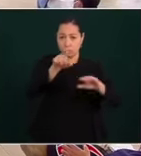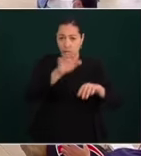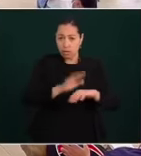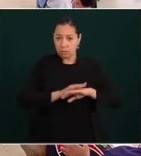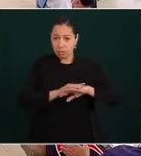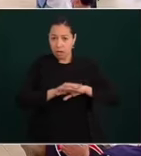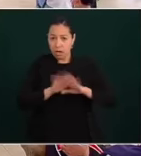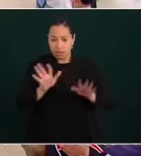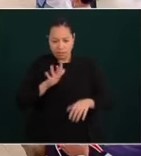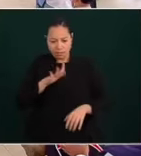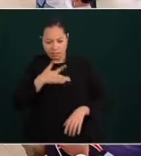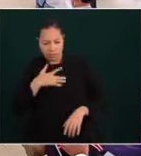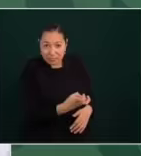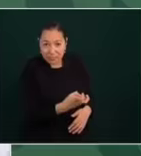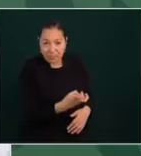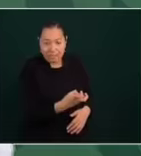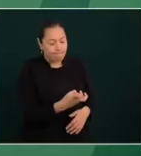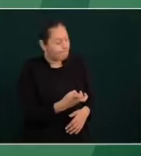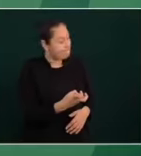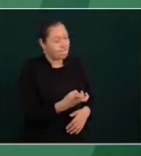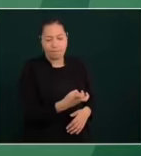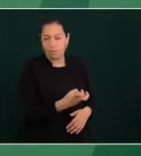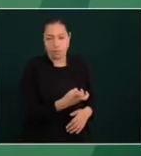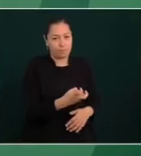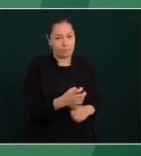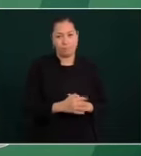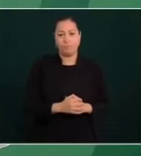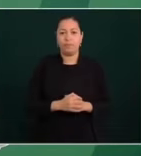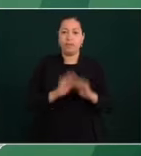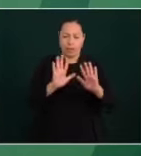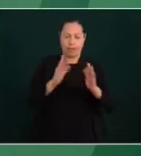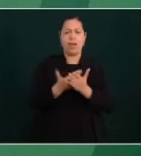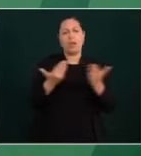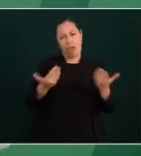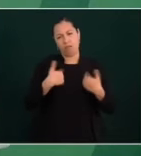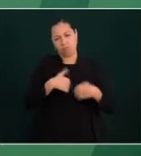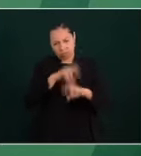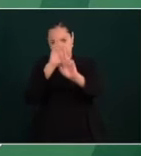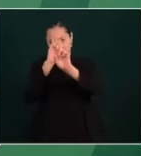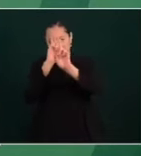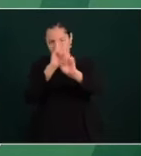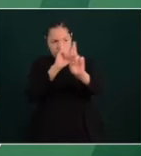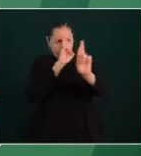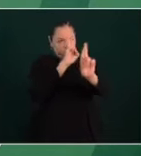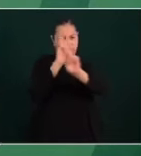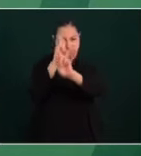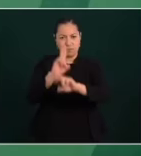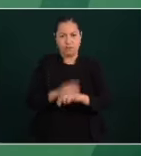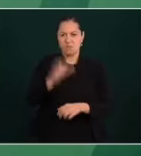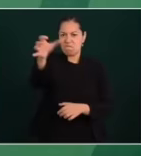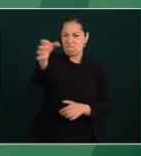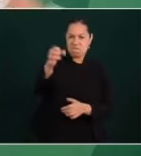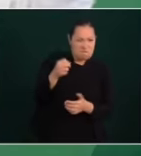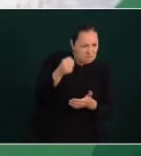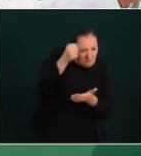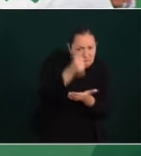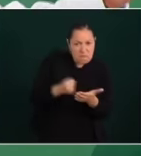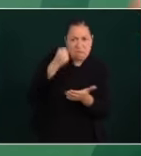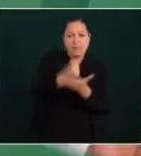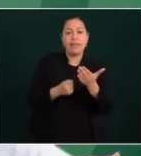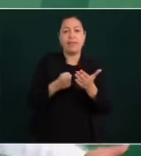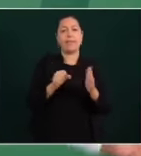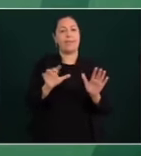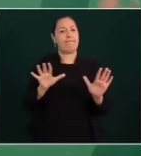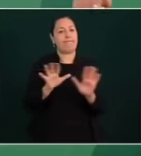convencido de que hace falta. Ahora, vamos a ser respetuosos, nada se puede hacer por la fuerza. Se abren las